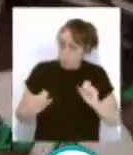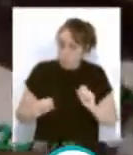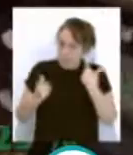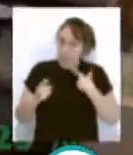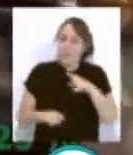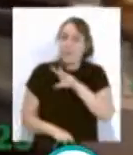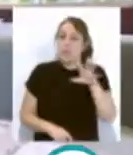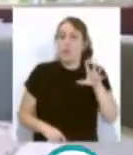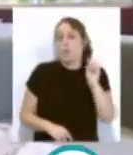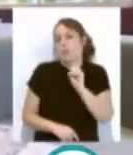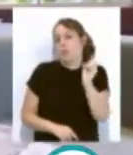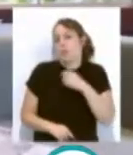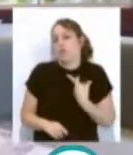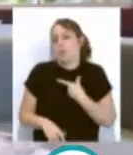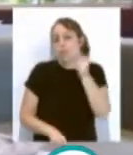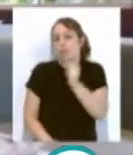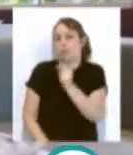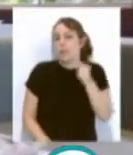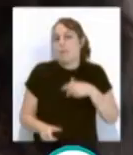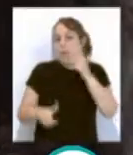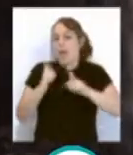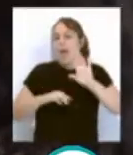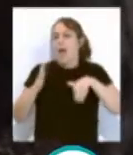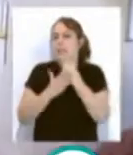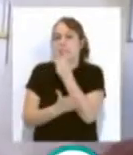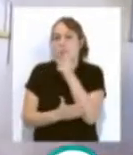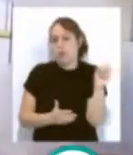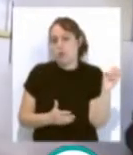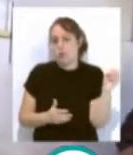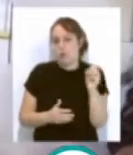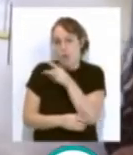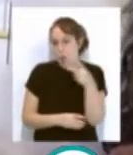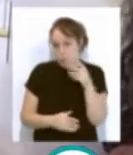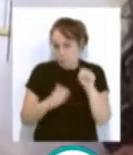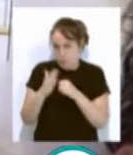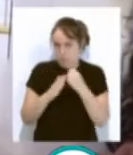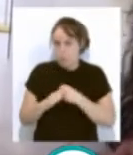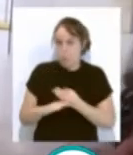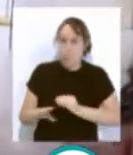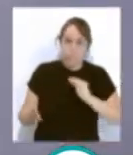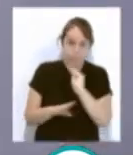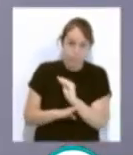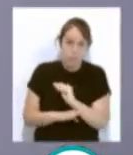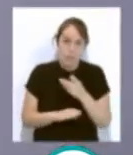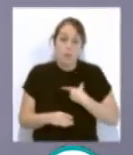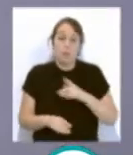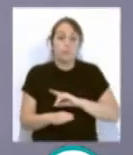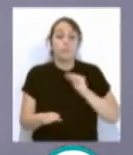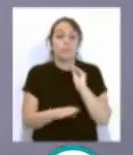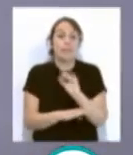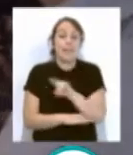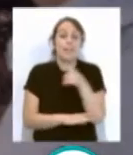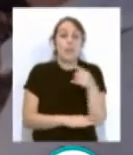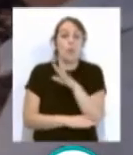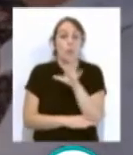% del importe del viaje hasta un máximo de 300 euros. Además, existe una bonificación extra del 50